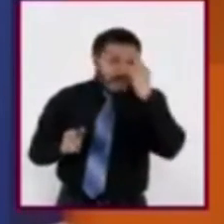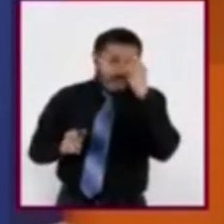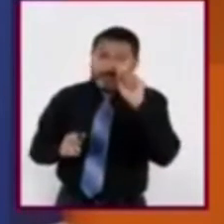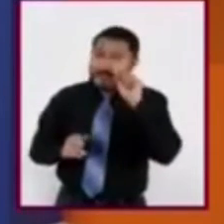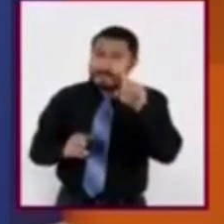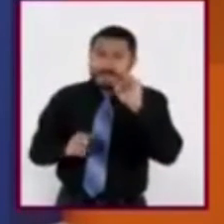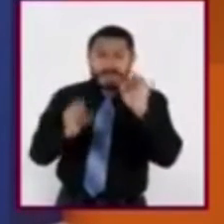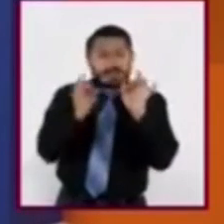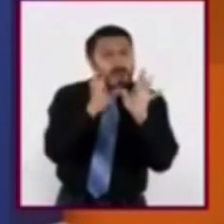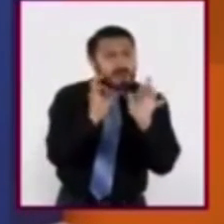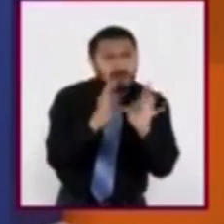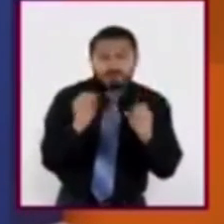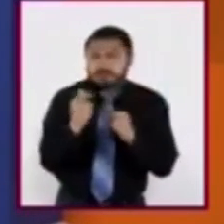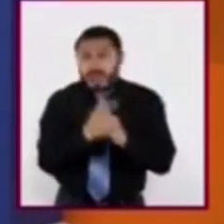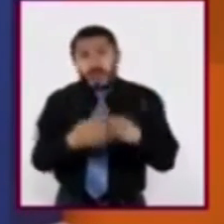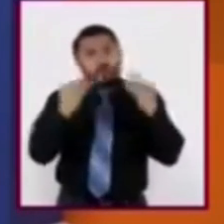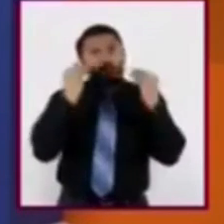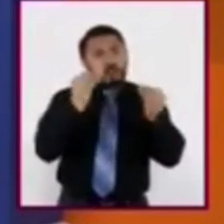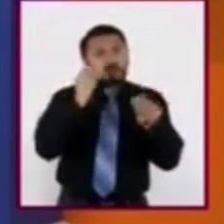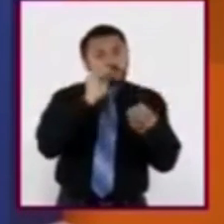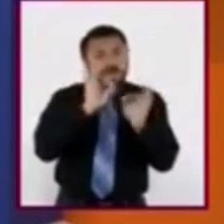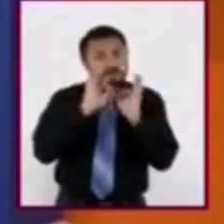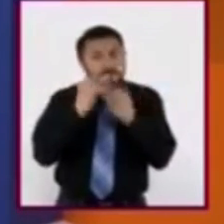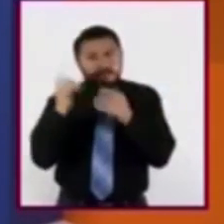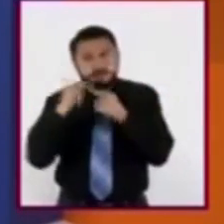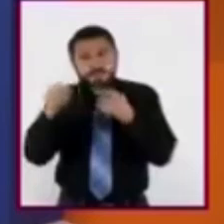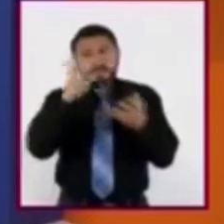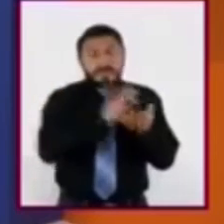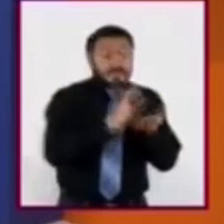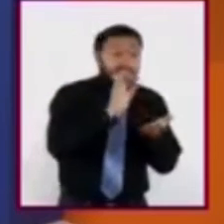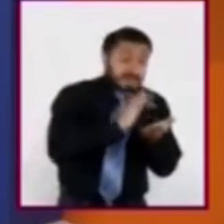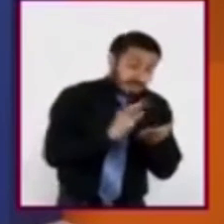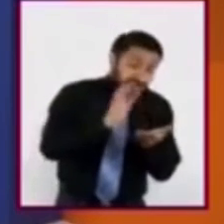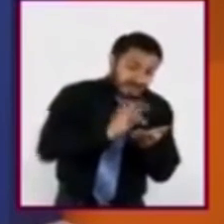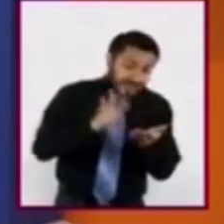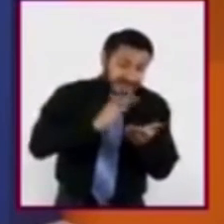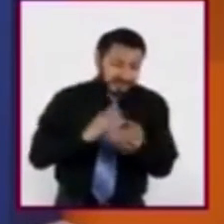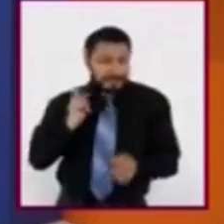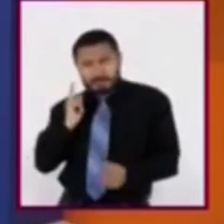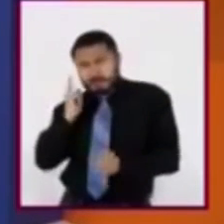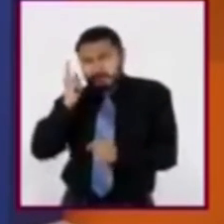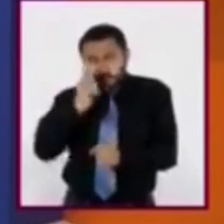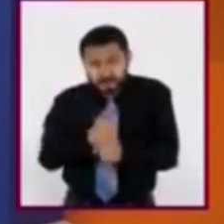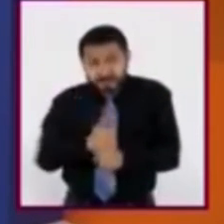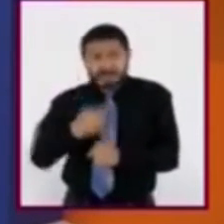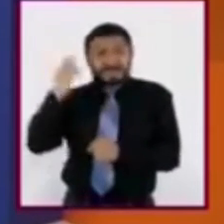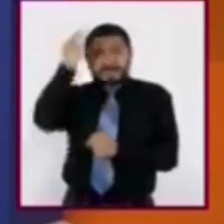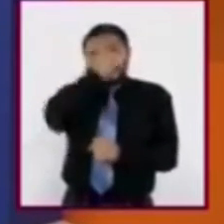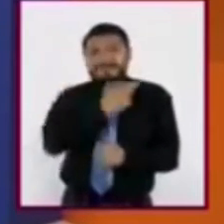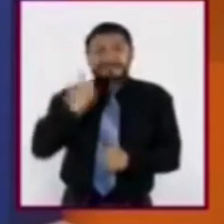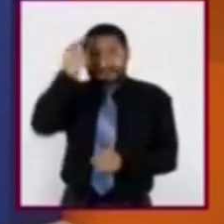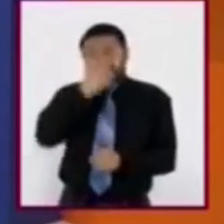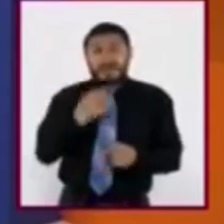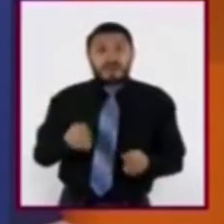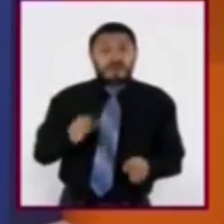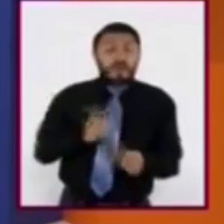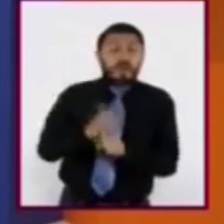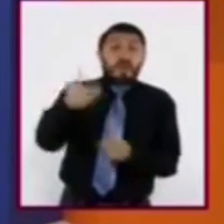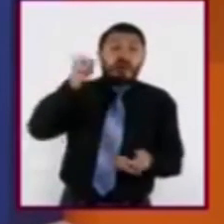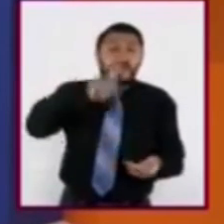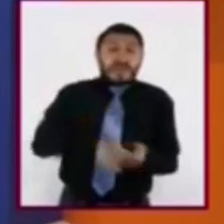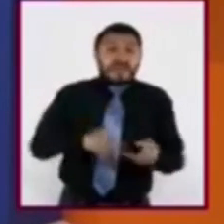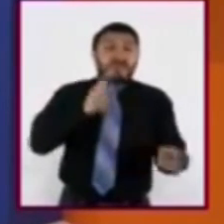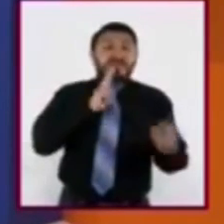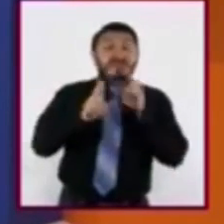se pueden hacer muchas lecturas. Y que debemos distinguirlos para poder evaluar el contenido de las noticias y formar